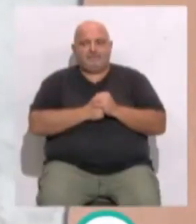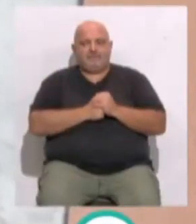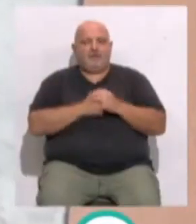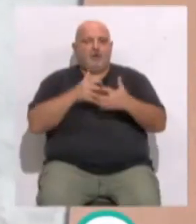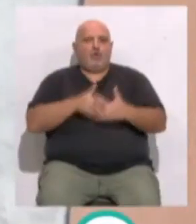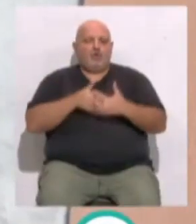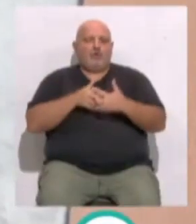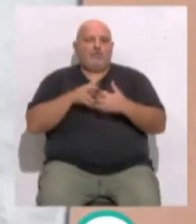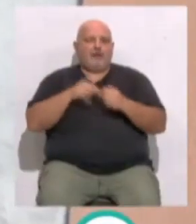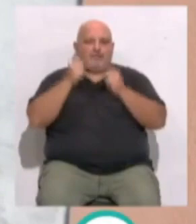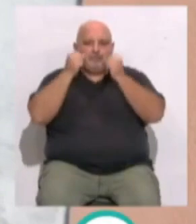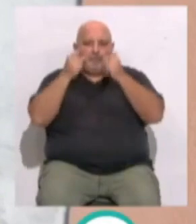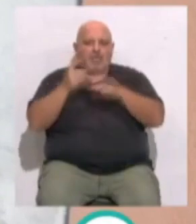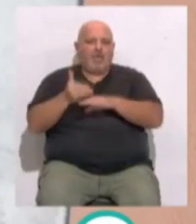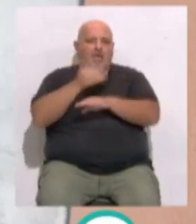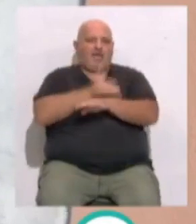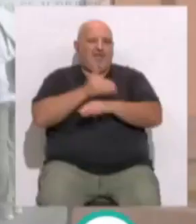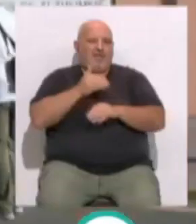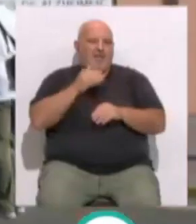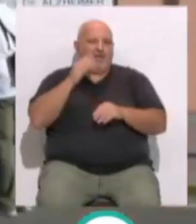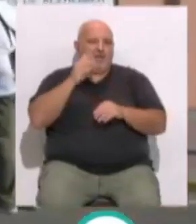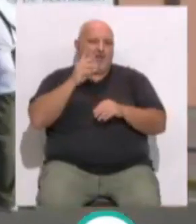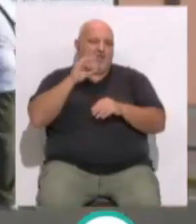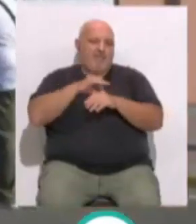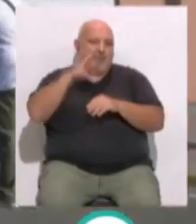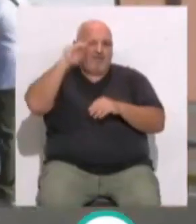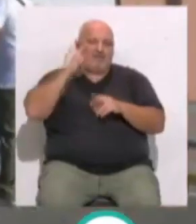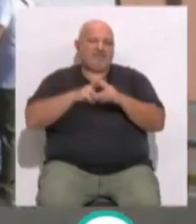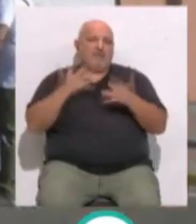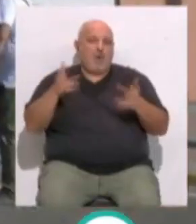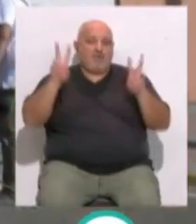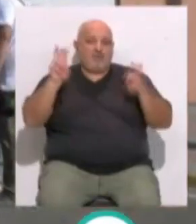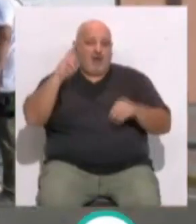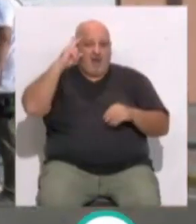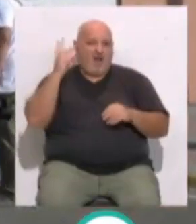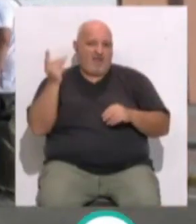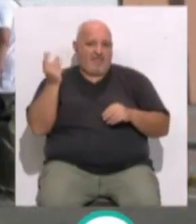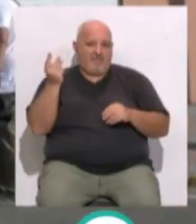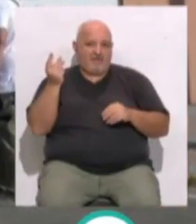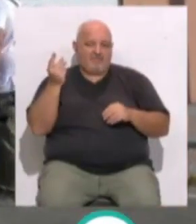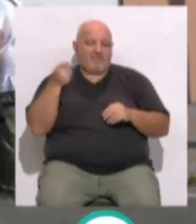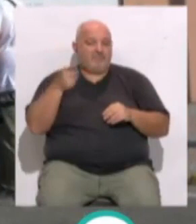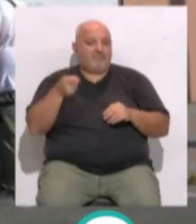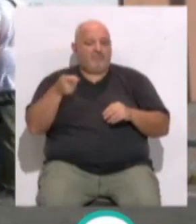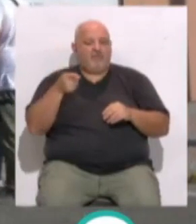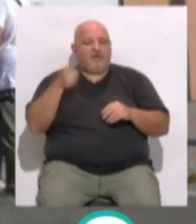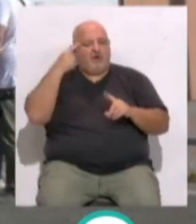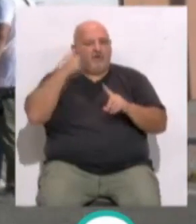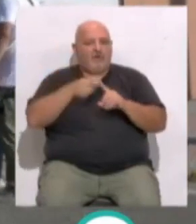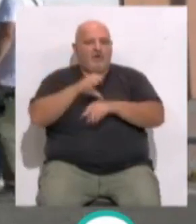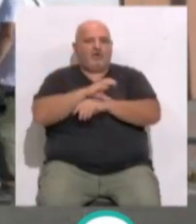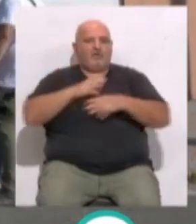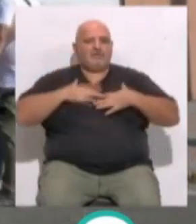Luchar por la detección precoz de la enfermedad del olvido, el Alzheimer, es uno de los objetivos que ha puesto sobre la mesa la